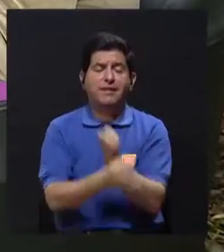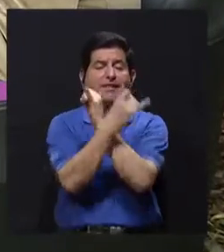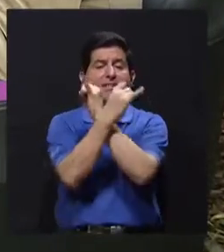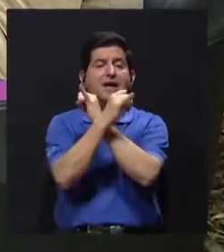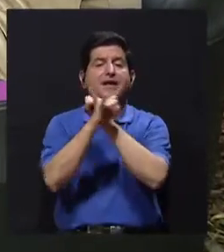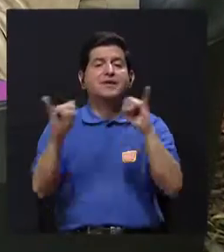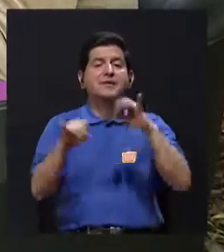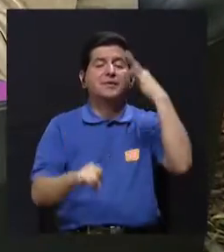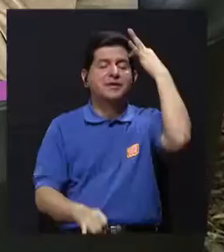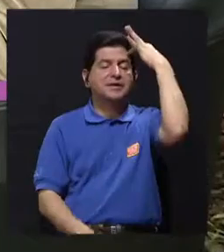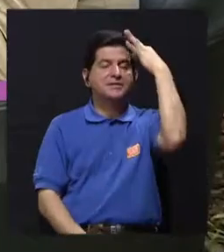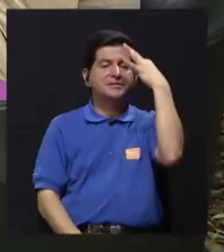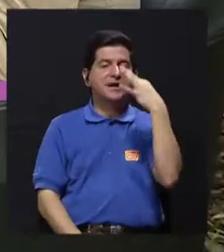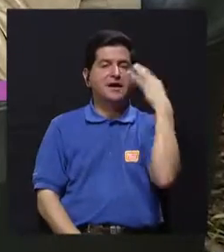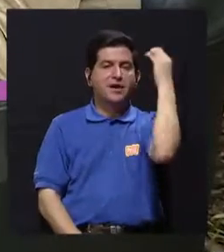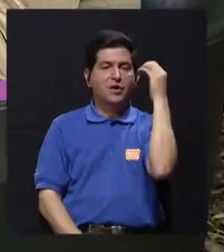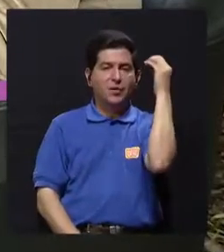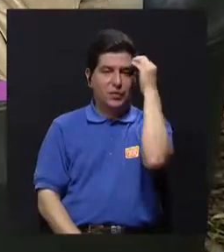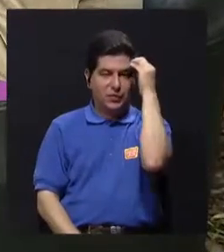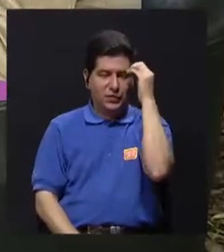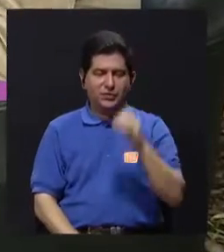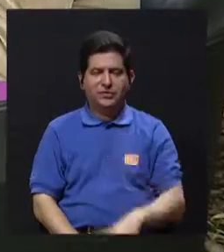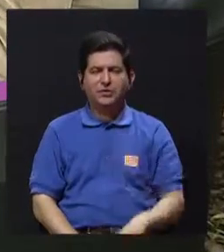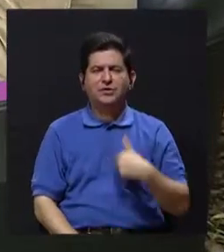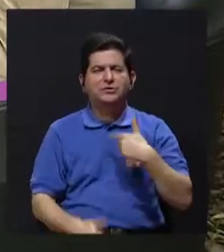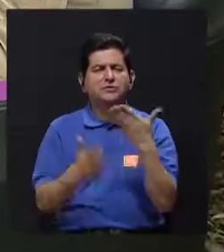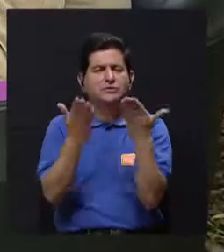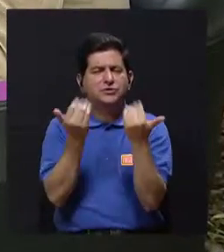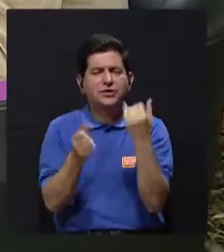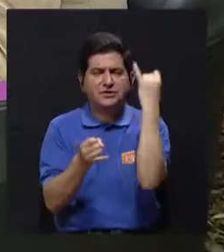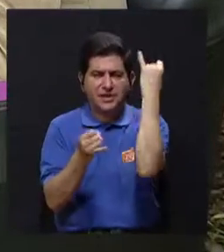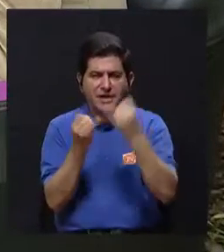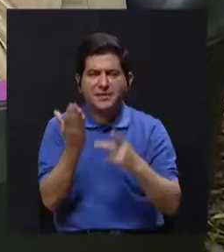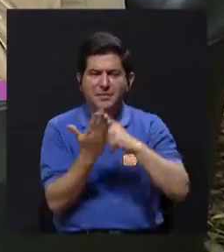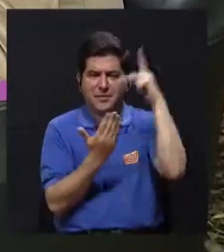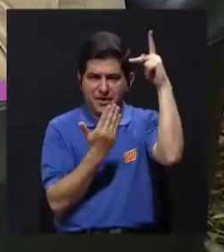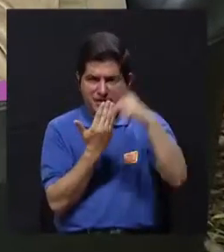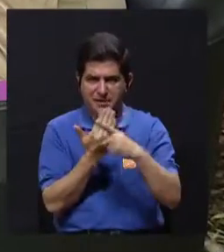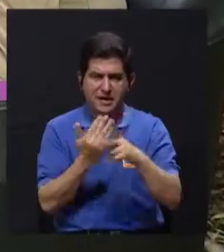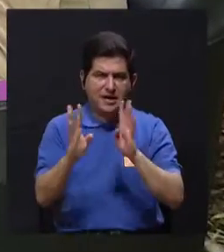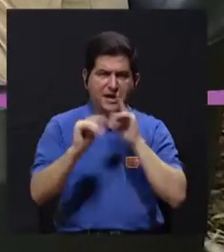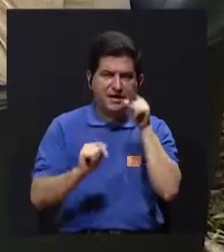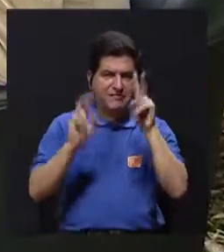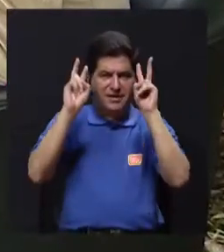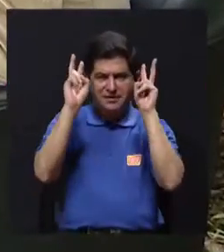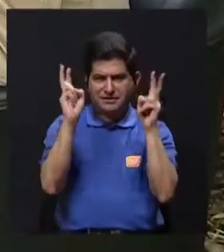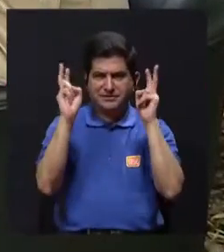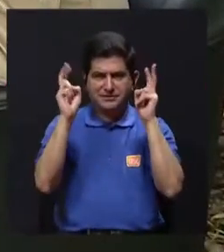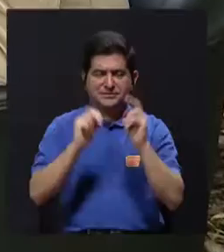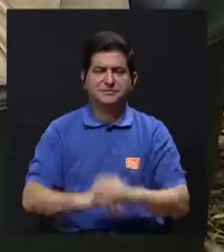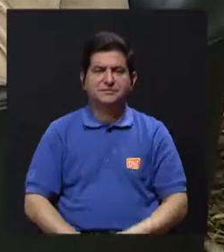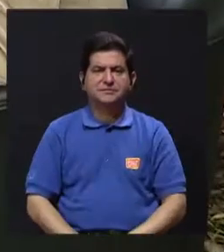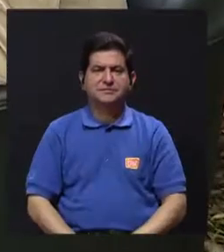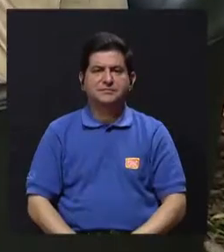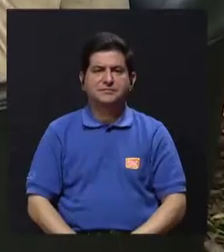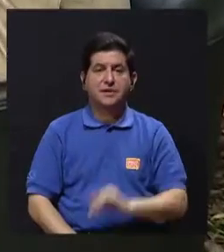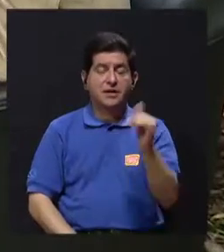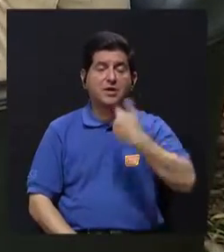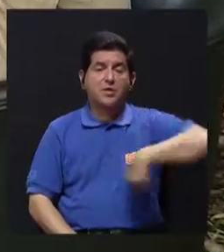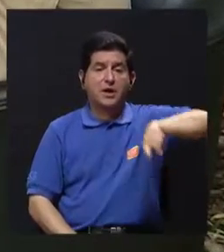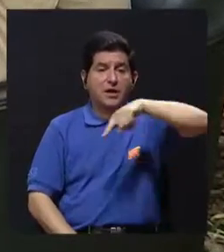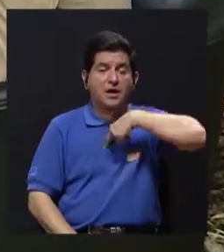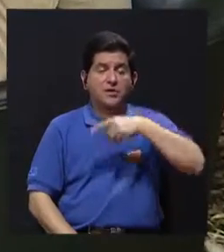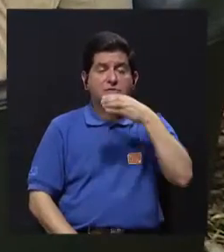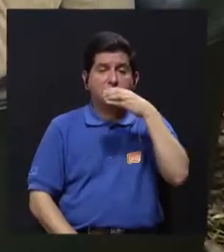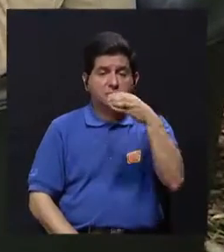independencia de criterio ¿verdad? Entonces me gustaría tal vez para cerrar el programa que se pueda referir a este aspecto y que nos